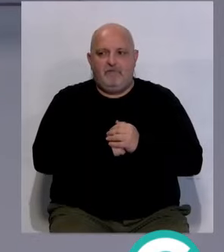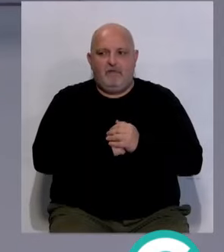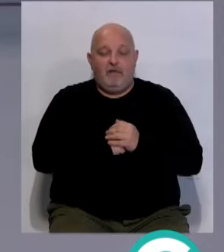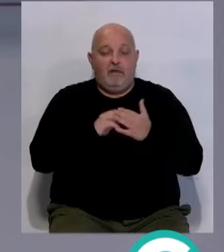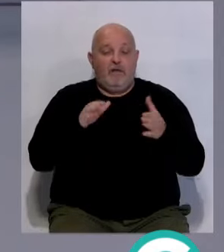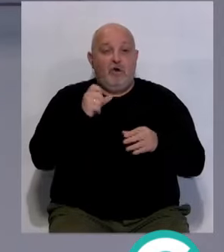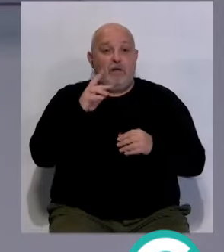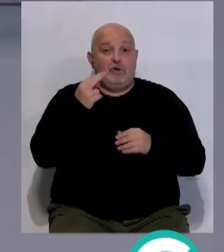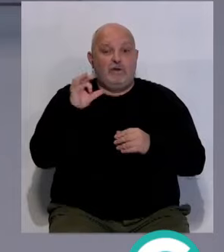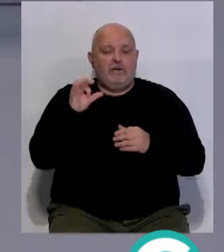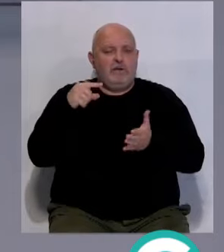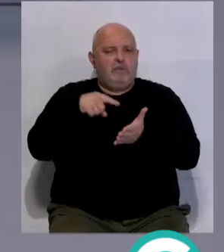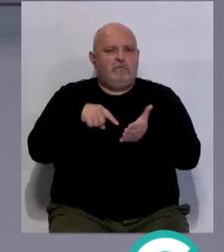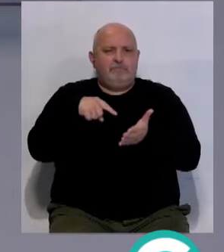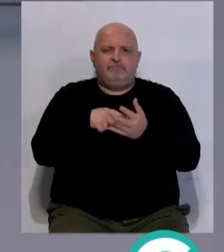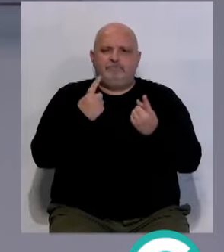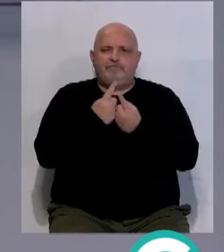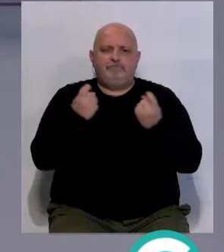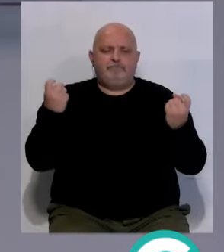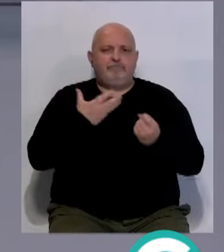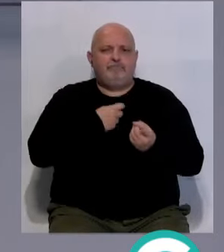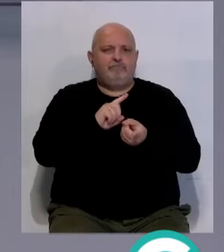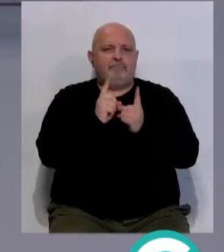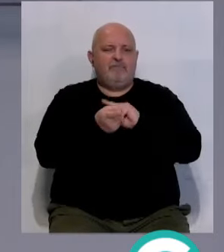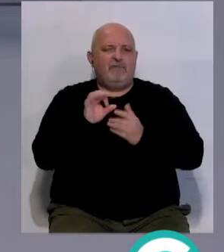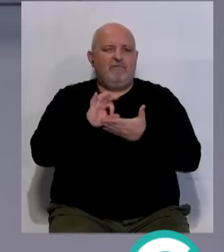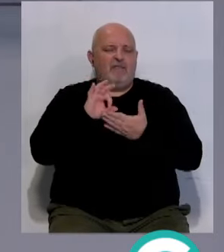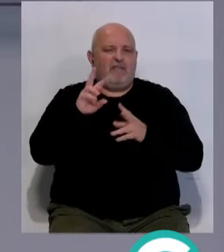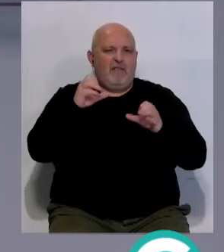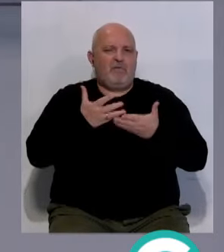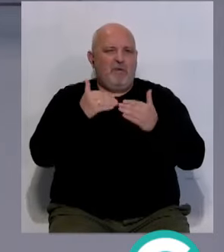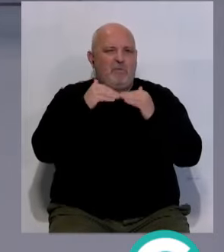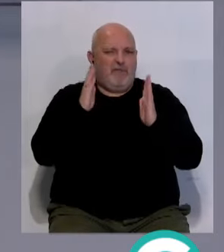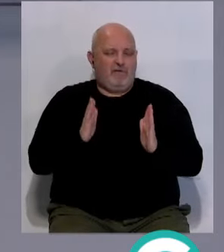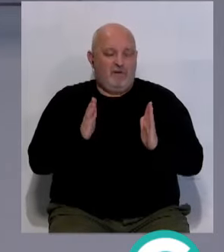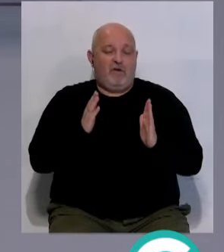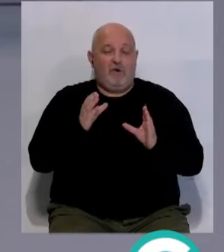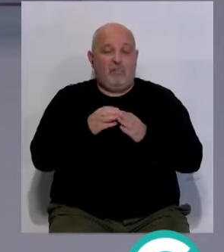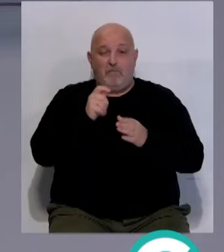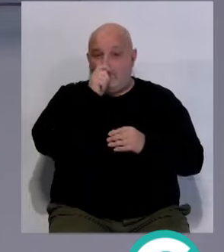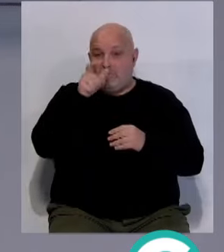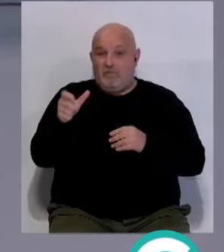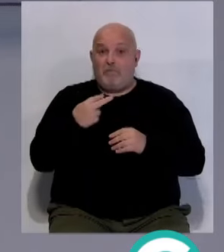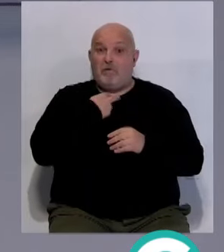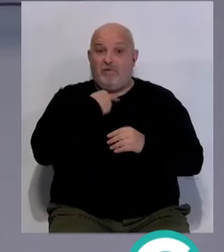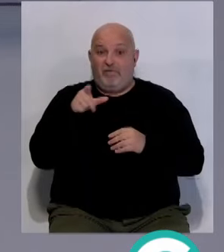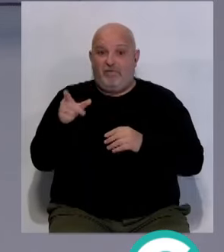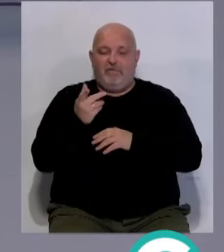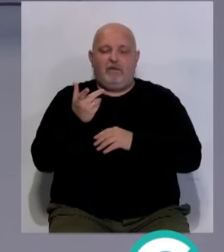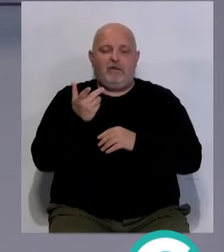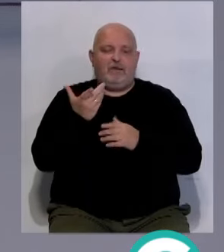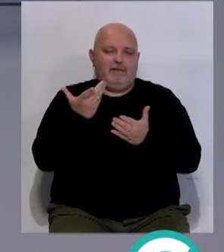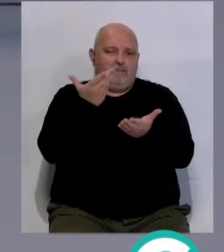Y Oscar Torres insiste en la necesidad de municipalizar el servicio de ayuda a domicilio. El portavoz del Grupo Municipal Socialista ha